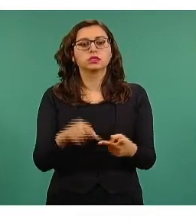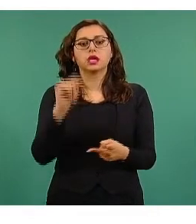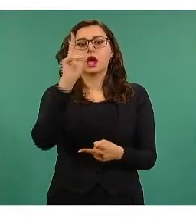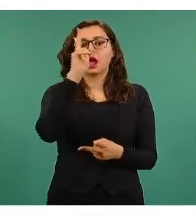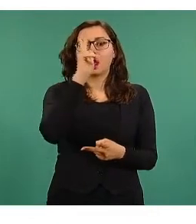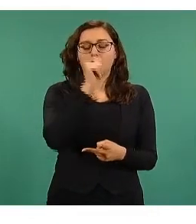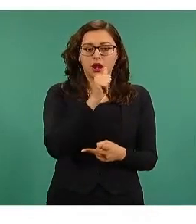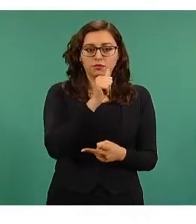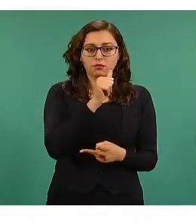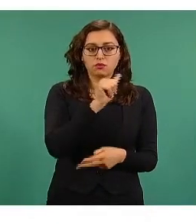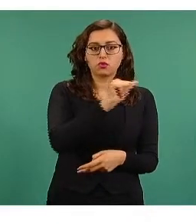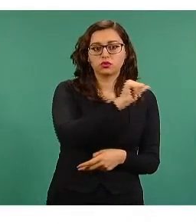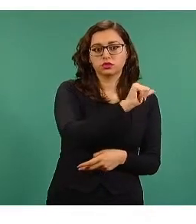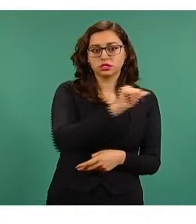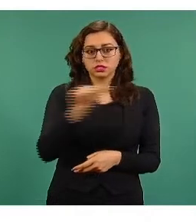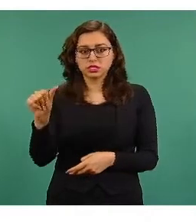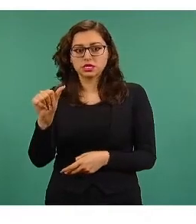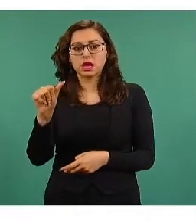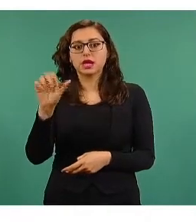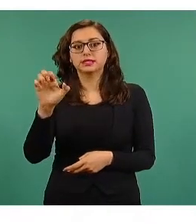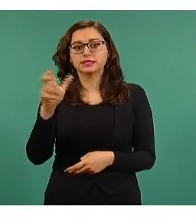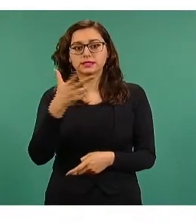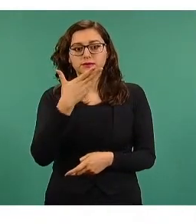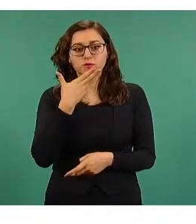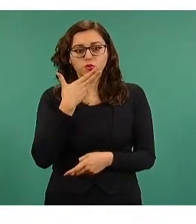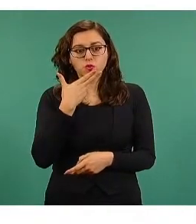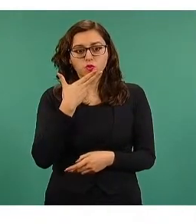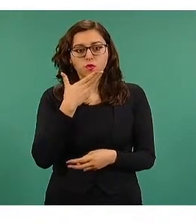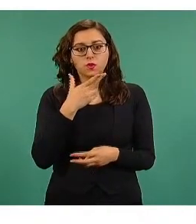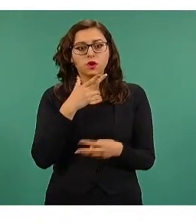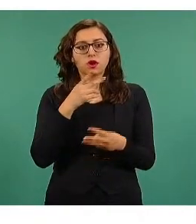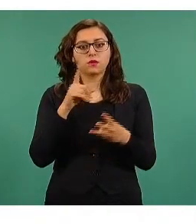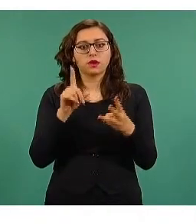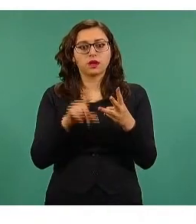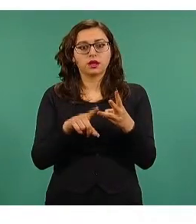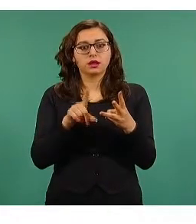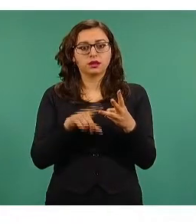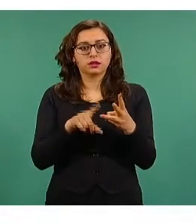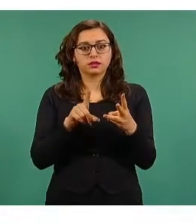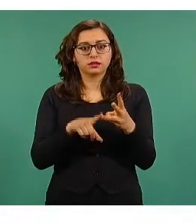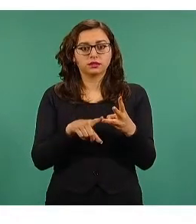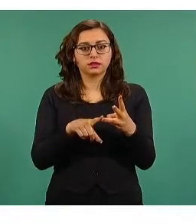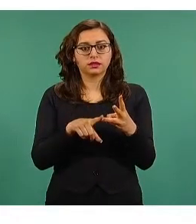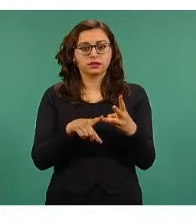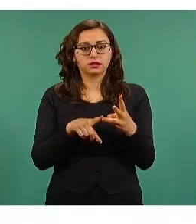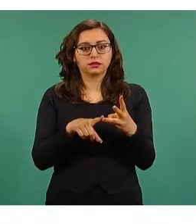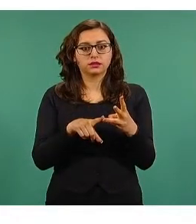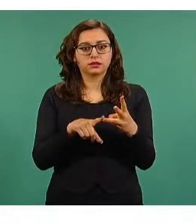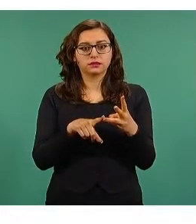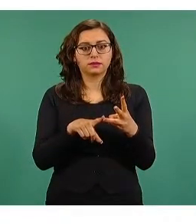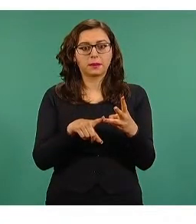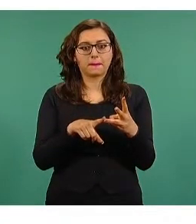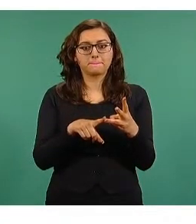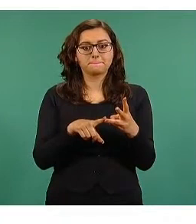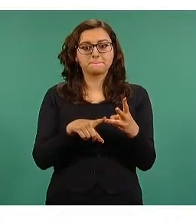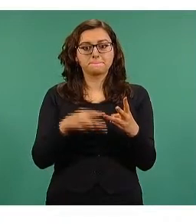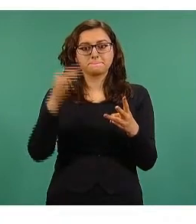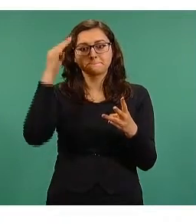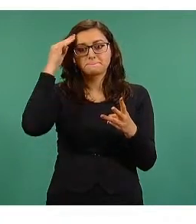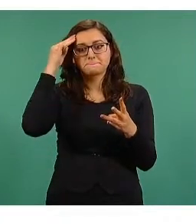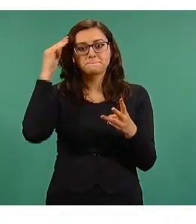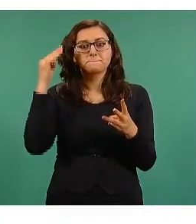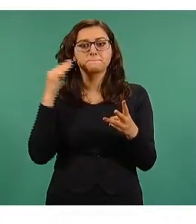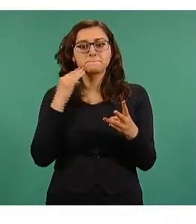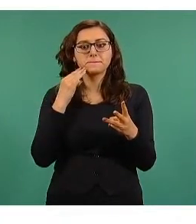y luego a Chihuahua. La ruta número 3, que llega a Mérida, después